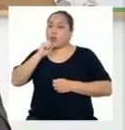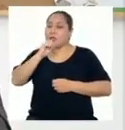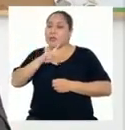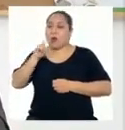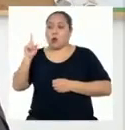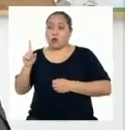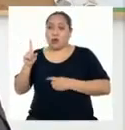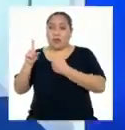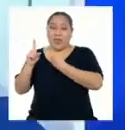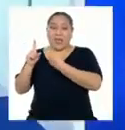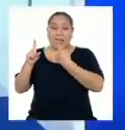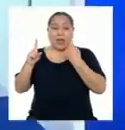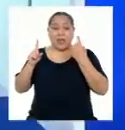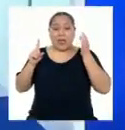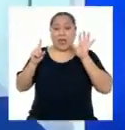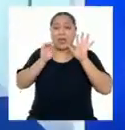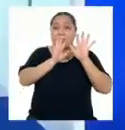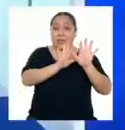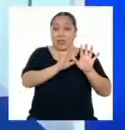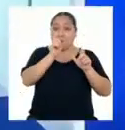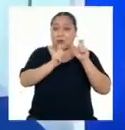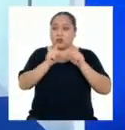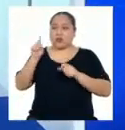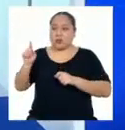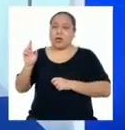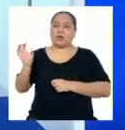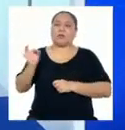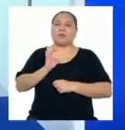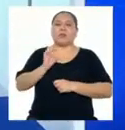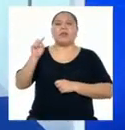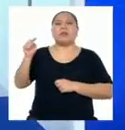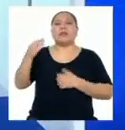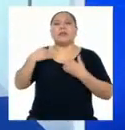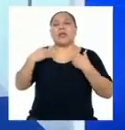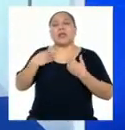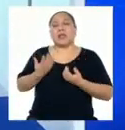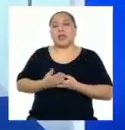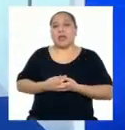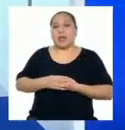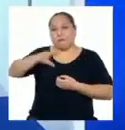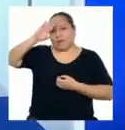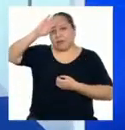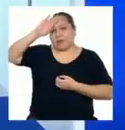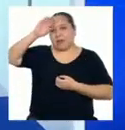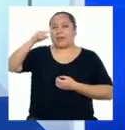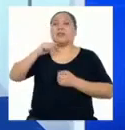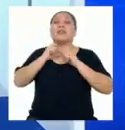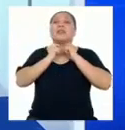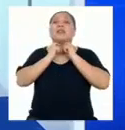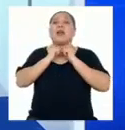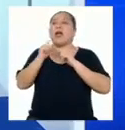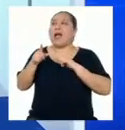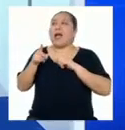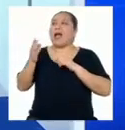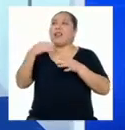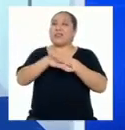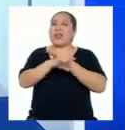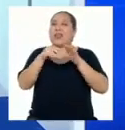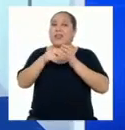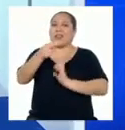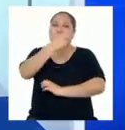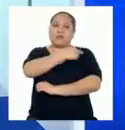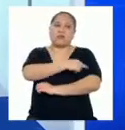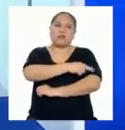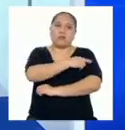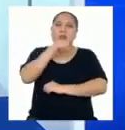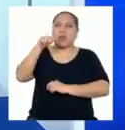tipo de trastorno tiroideo. Me imagino que para llegar a esta cifra recogen datos de las personas que se han atendido en los hospitales